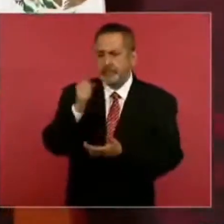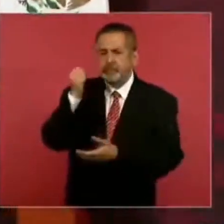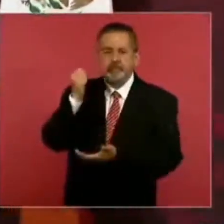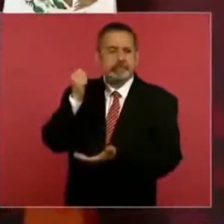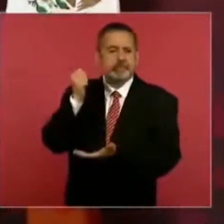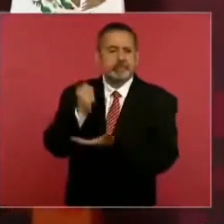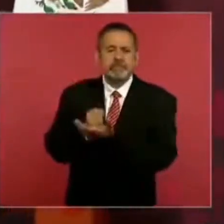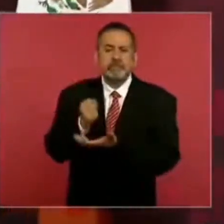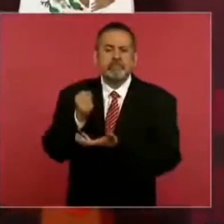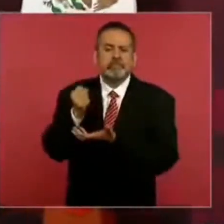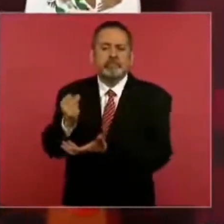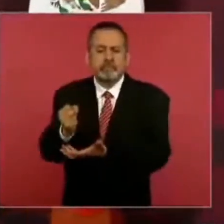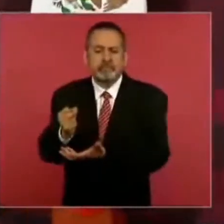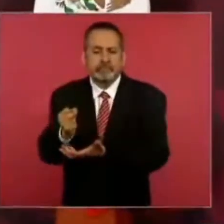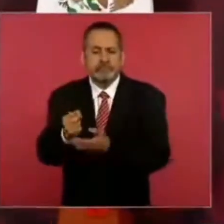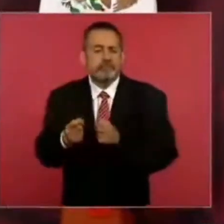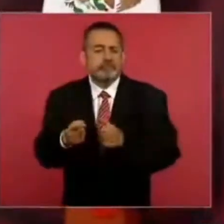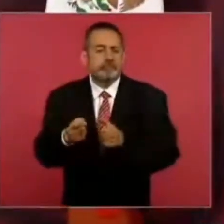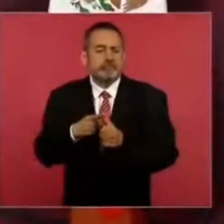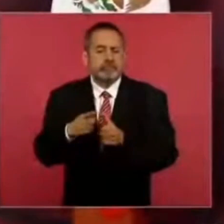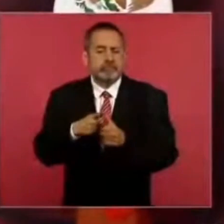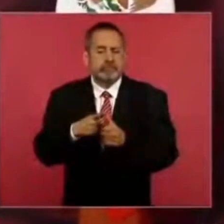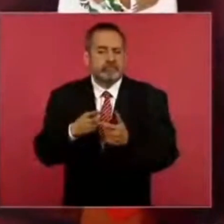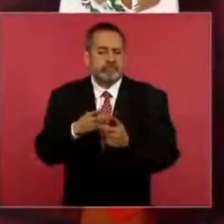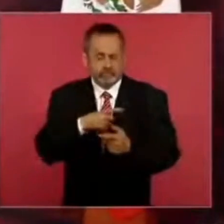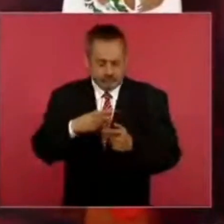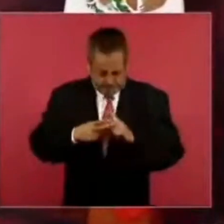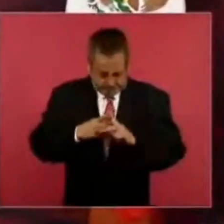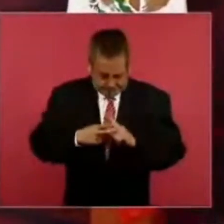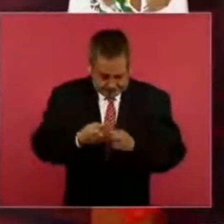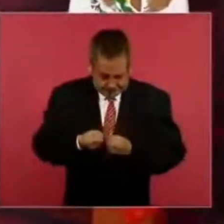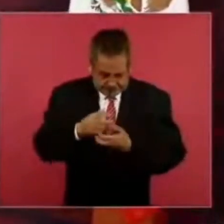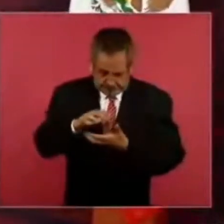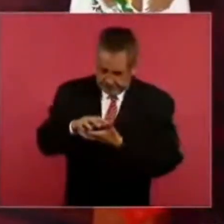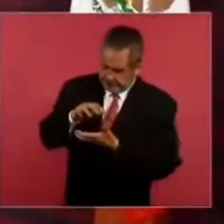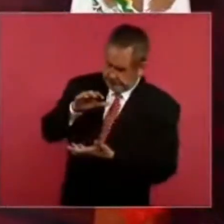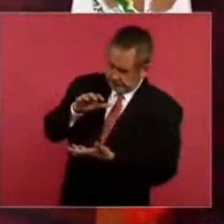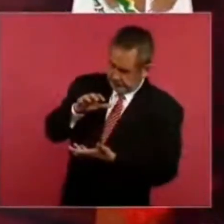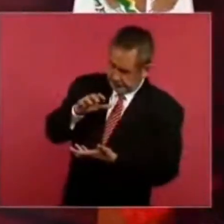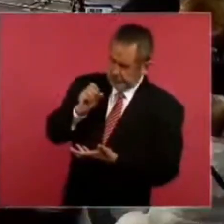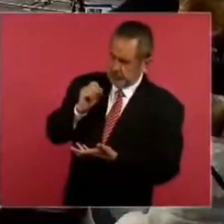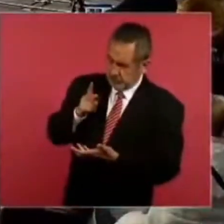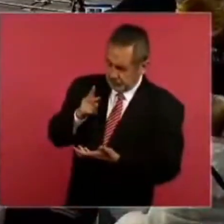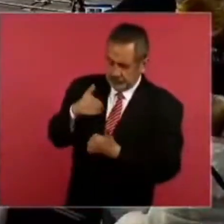se sabe con cuánto se va a contar.